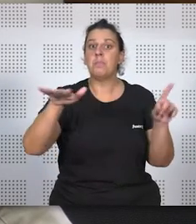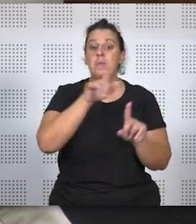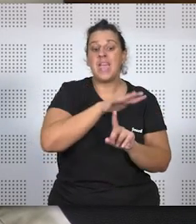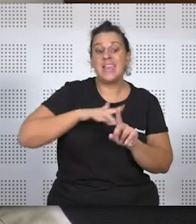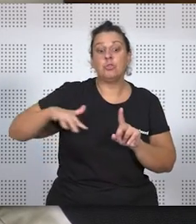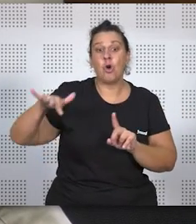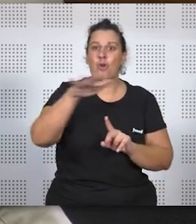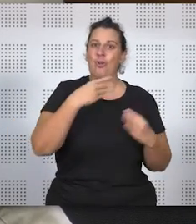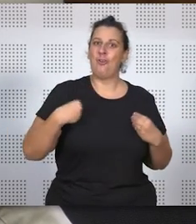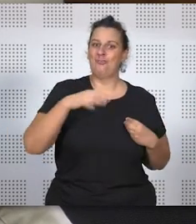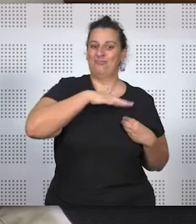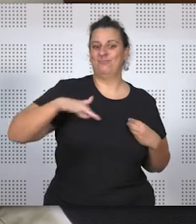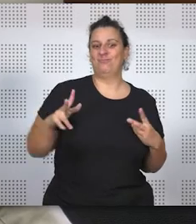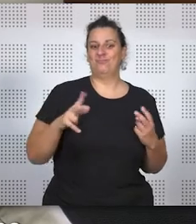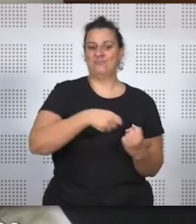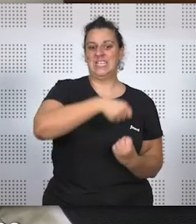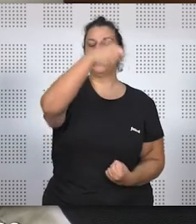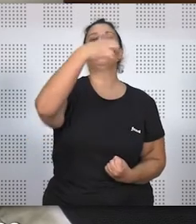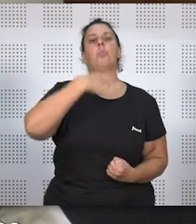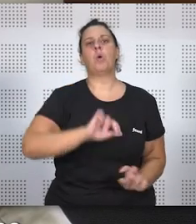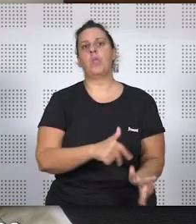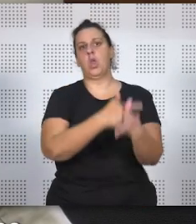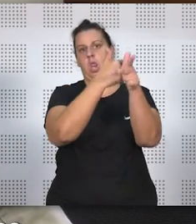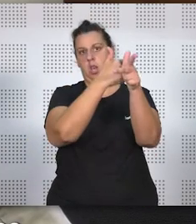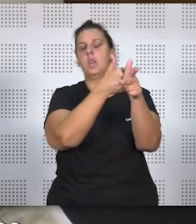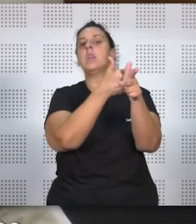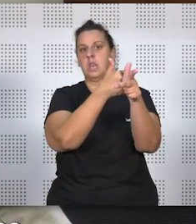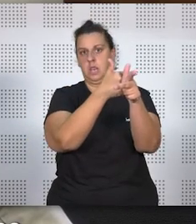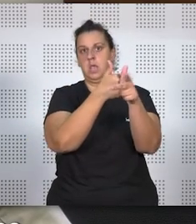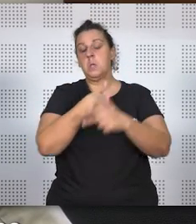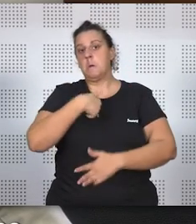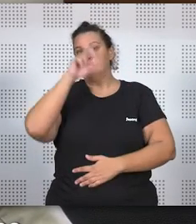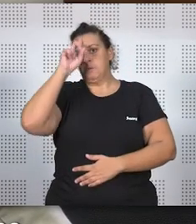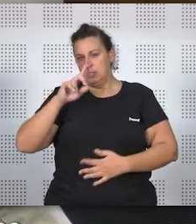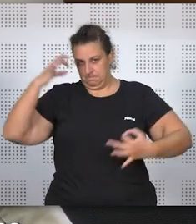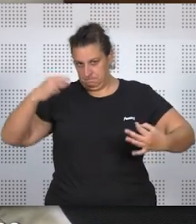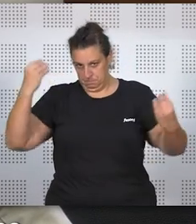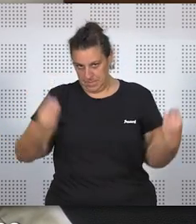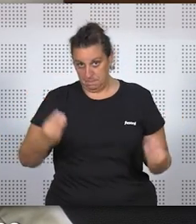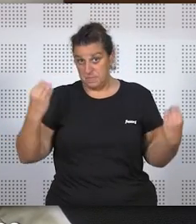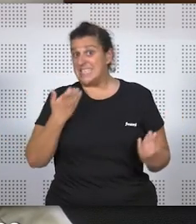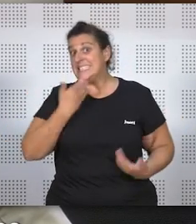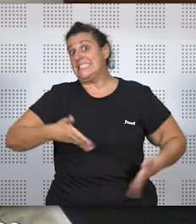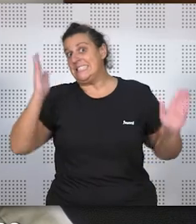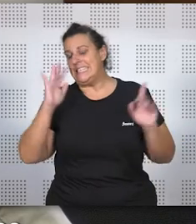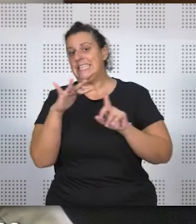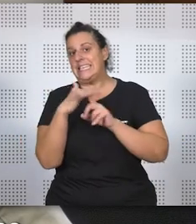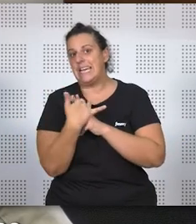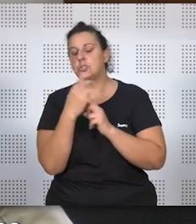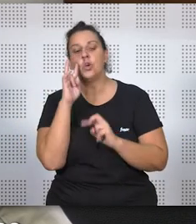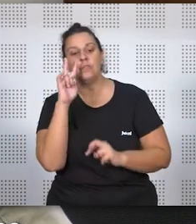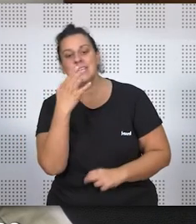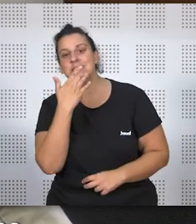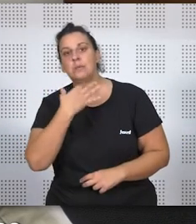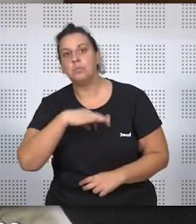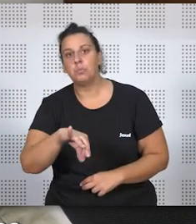geográfico en el que se otorgan esos testamentos. Lo desconozco, pero bueno, imagino que, llegado el caso, se vería si